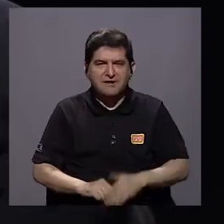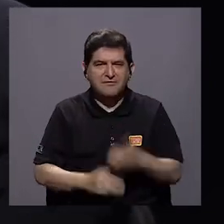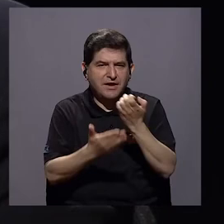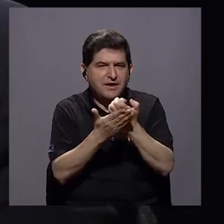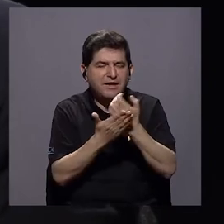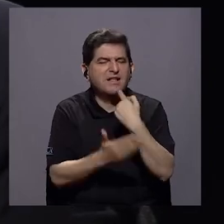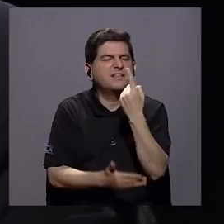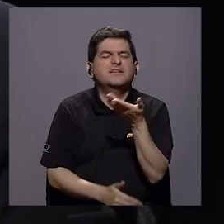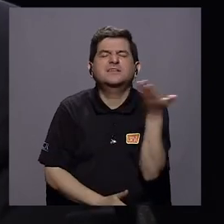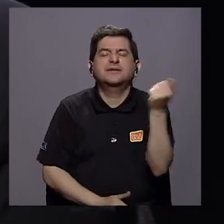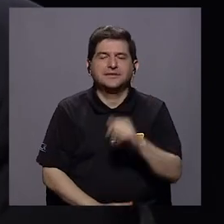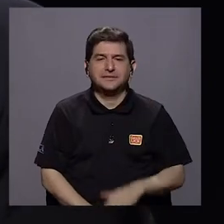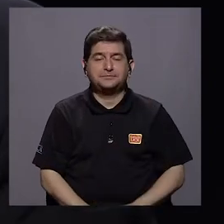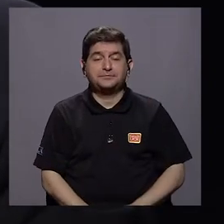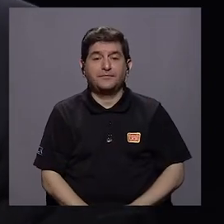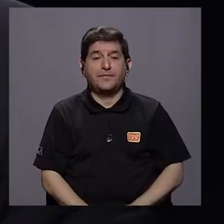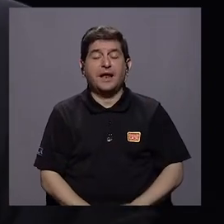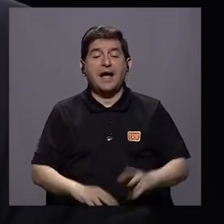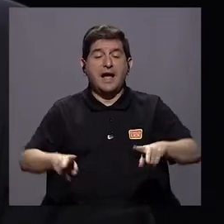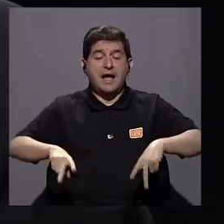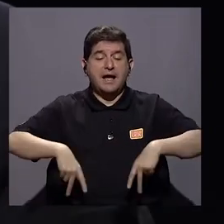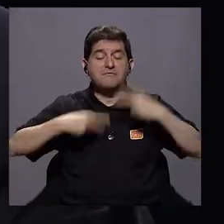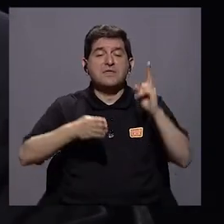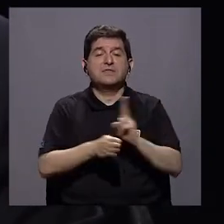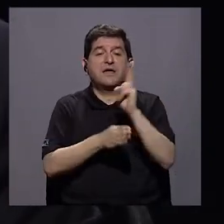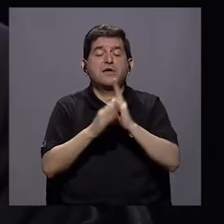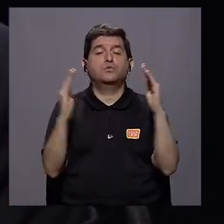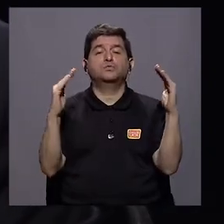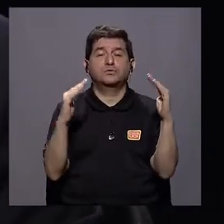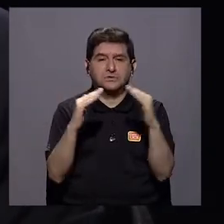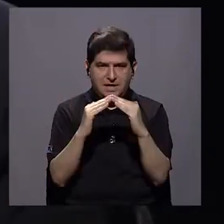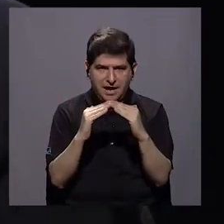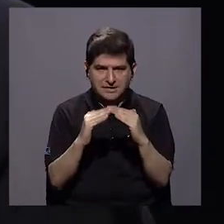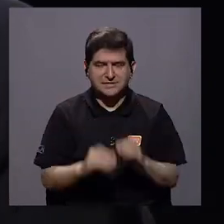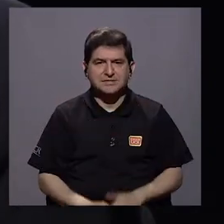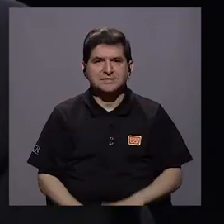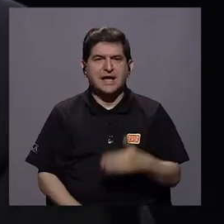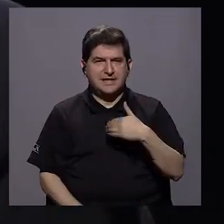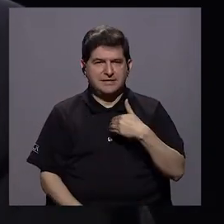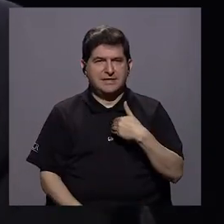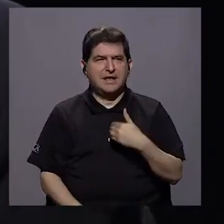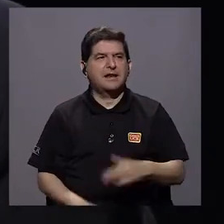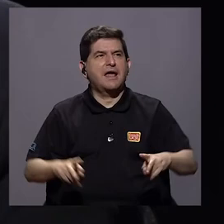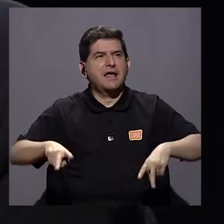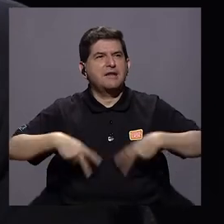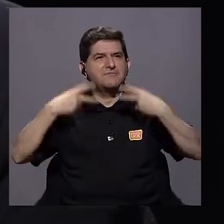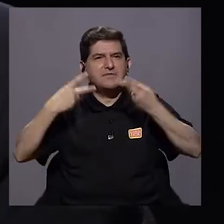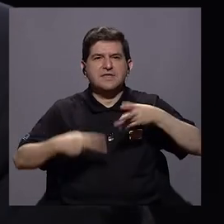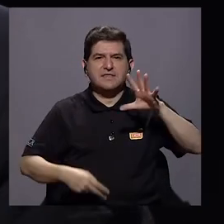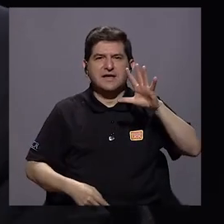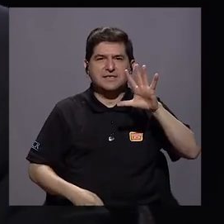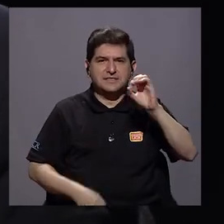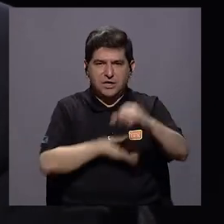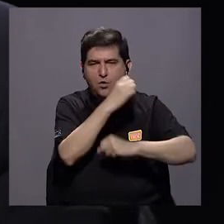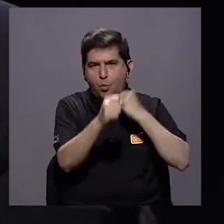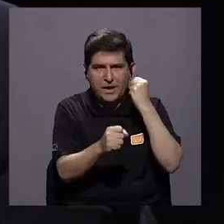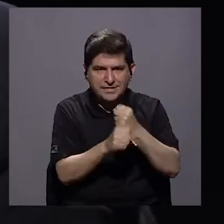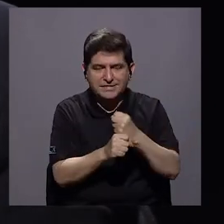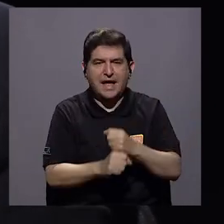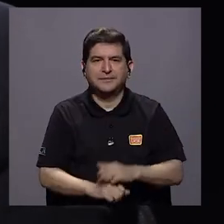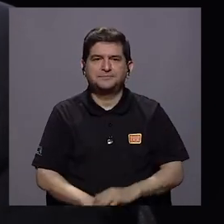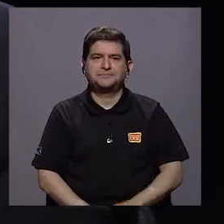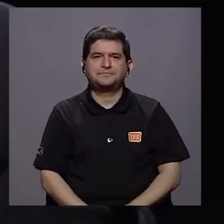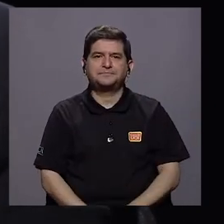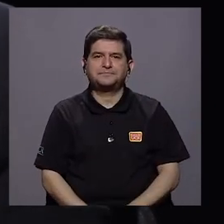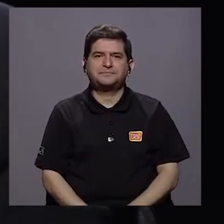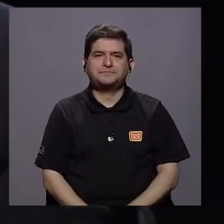¿qué es lo que le dice usted? La vida útil de su casa, su casa tiene una vida útil de 50 años.